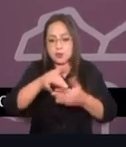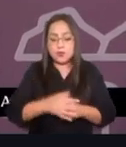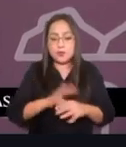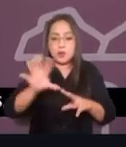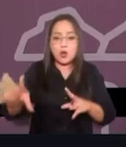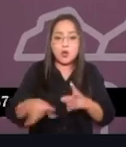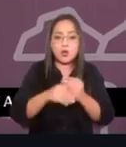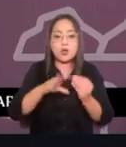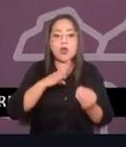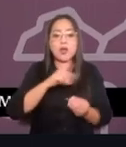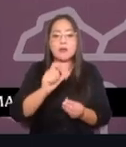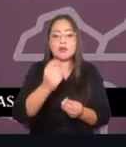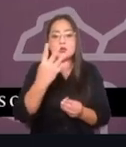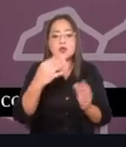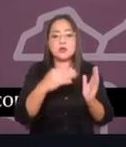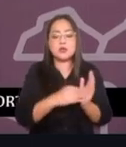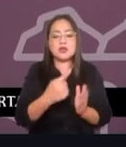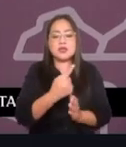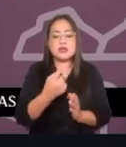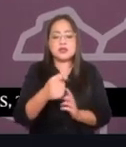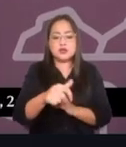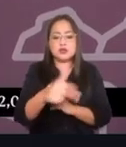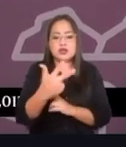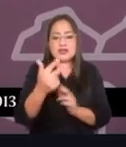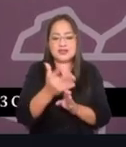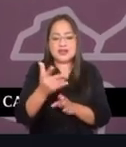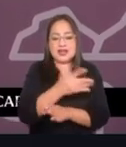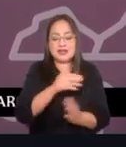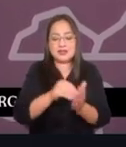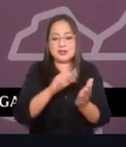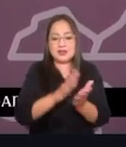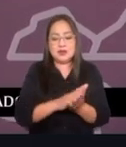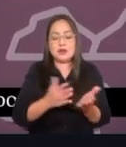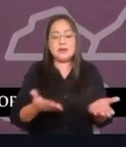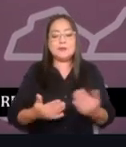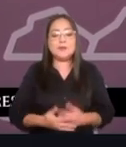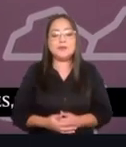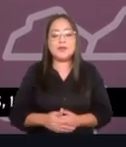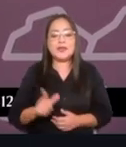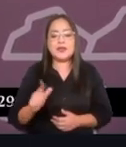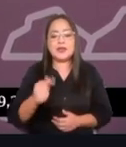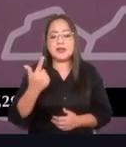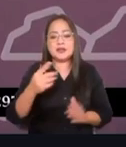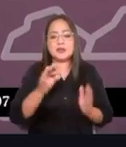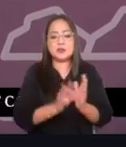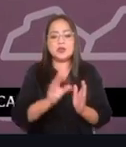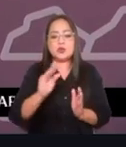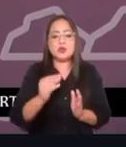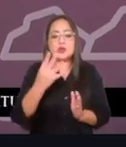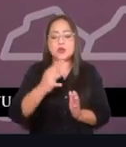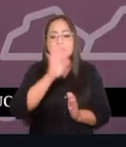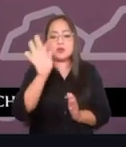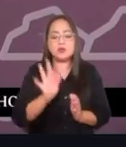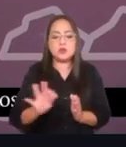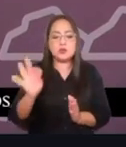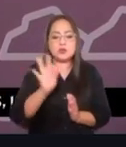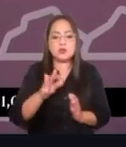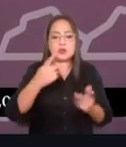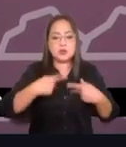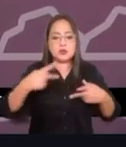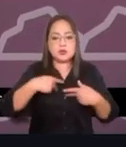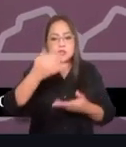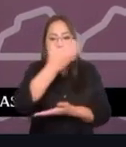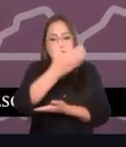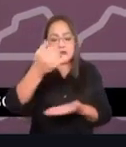24.113 preregistrados. El 77.94% de productores pagados, con